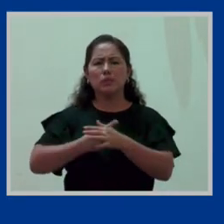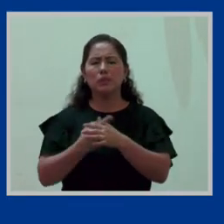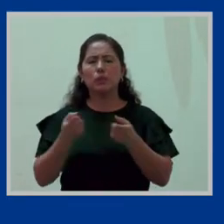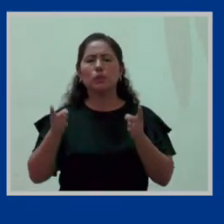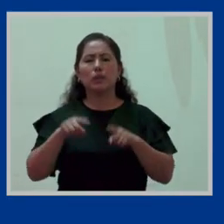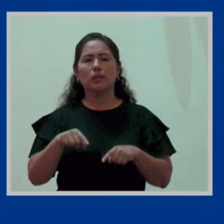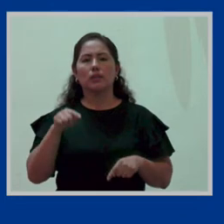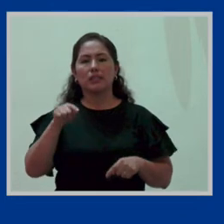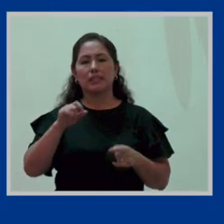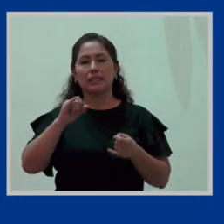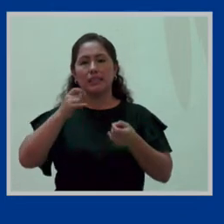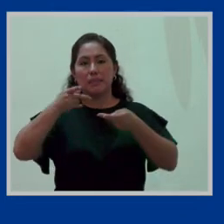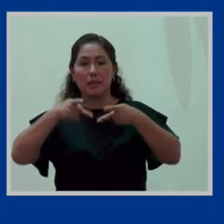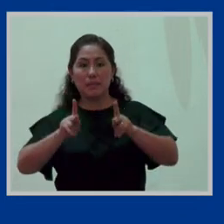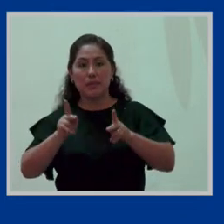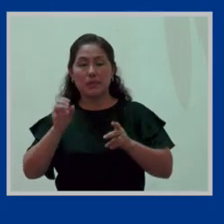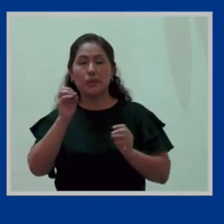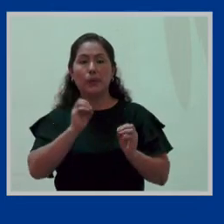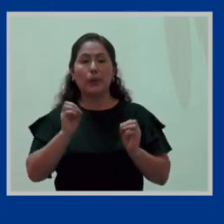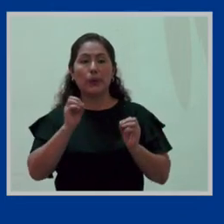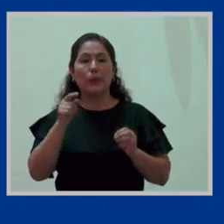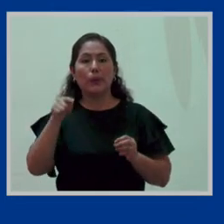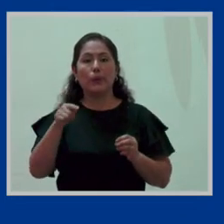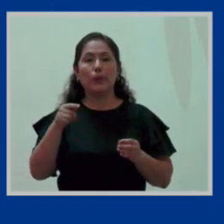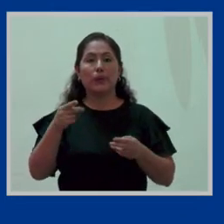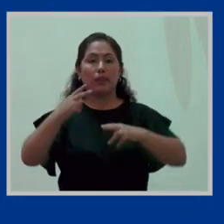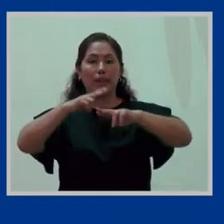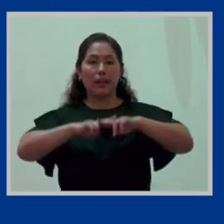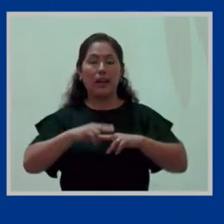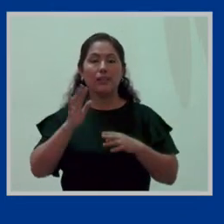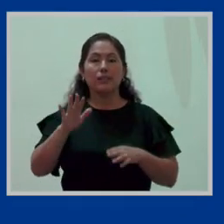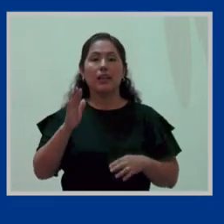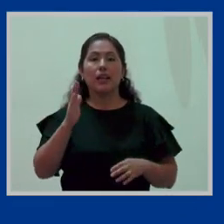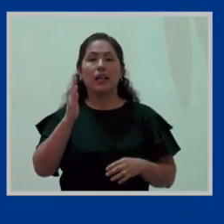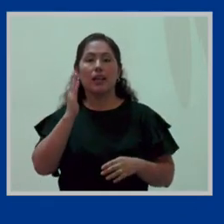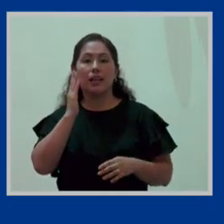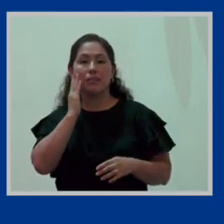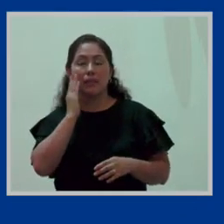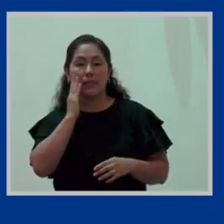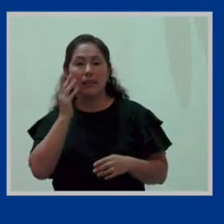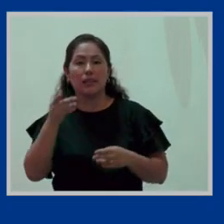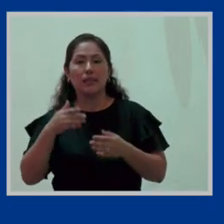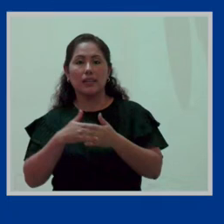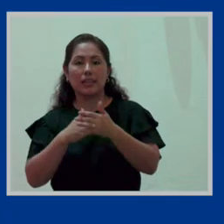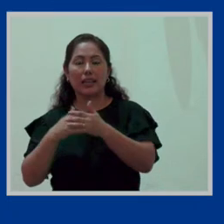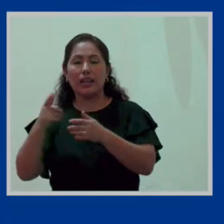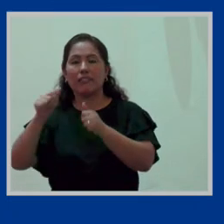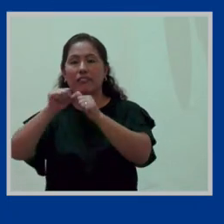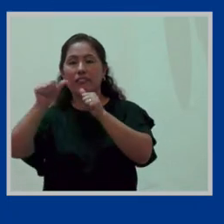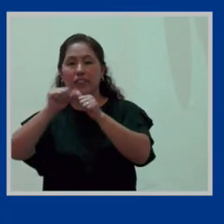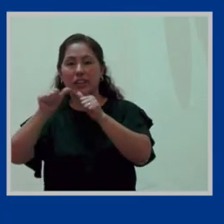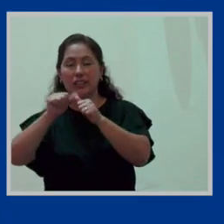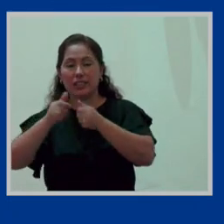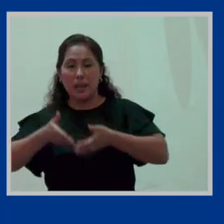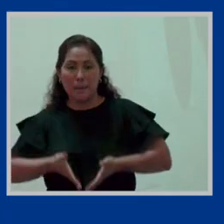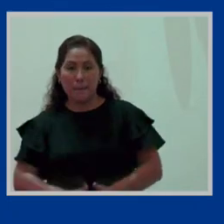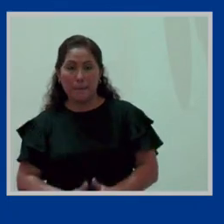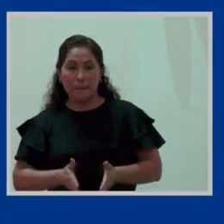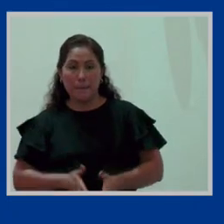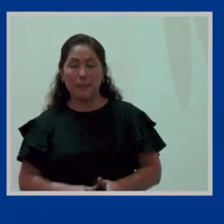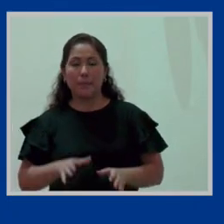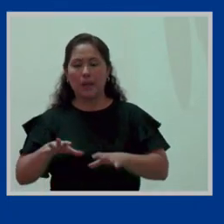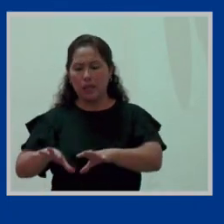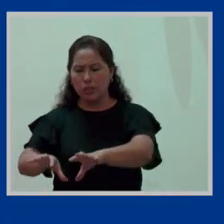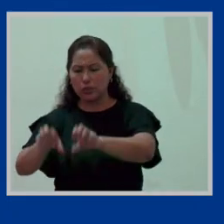si en el permiso o en el descanso por maternidad nos guiábamos por la fecha de parto, en la adopción,